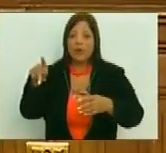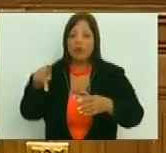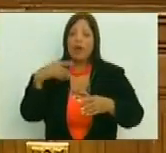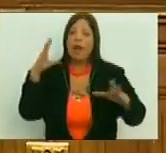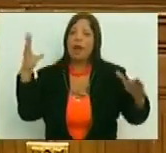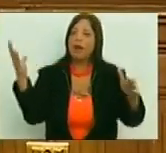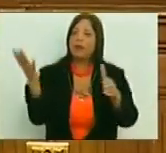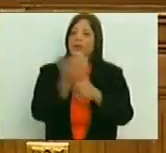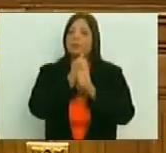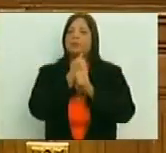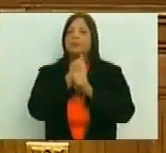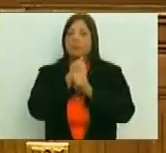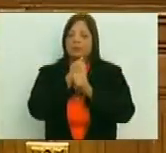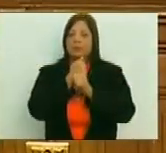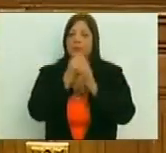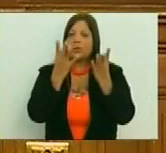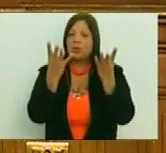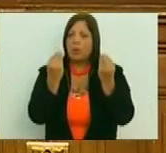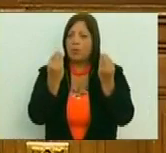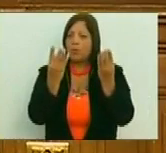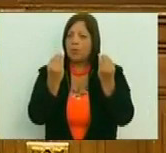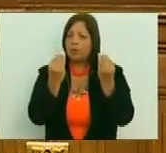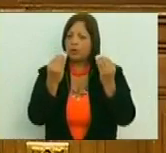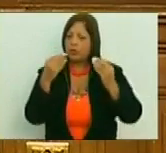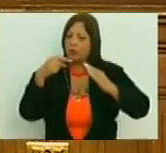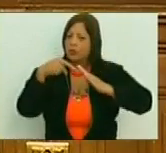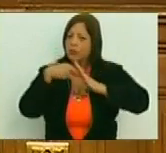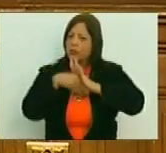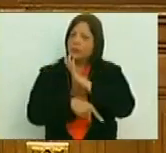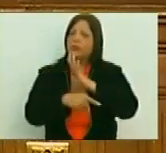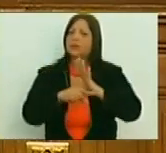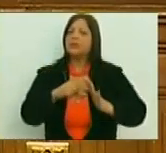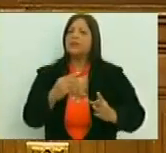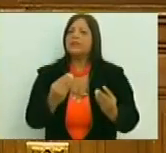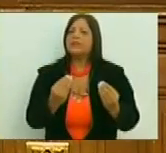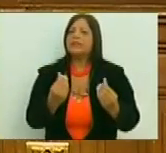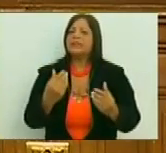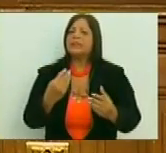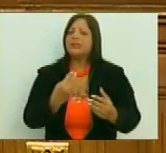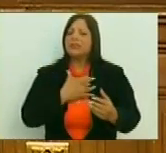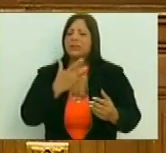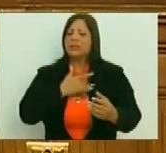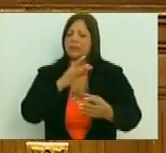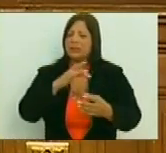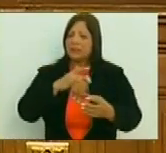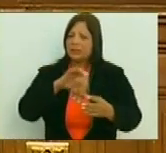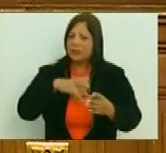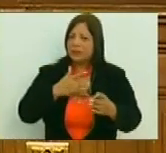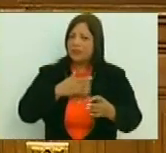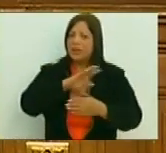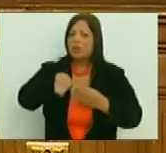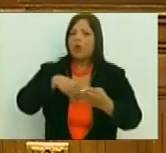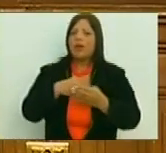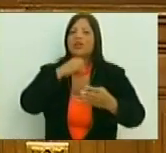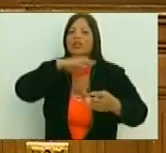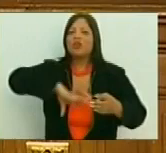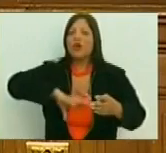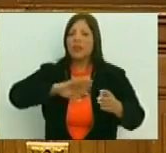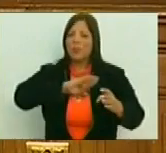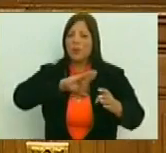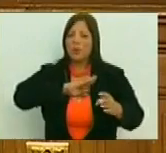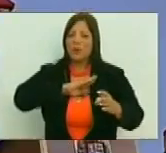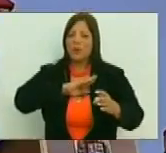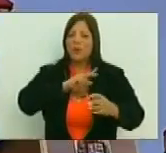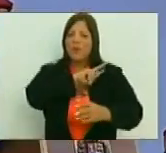rescatar precisamente mucho de la esencia de nuestro acontecer nacional y convertirlo pues en una